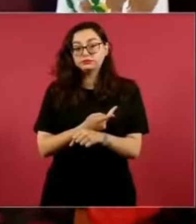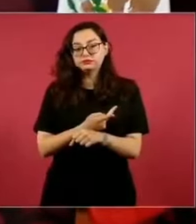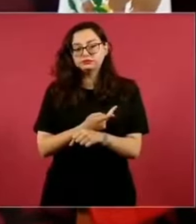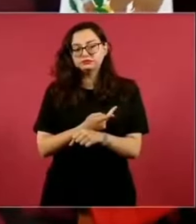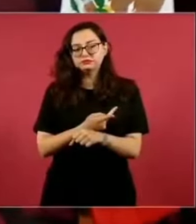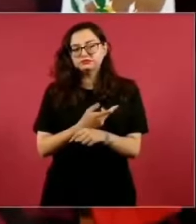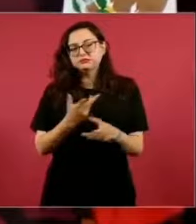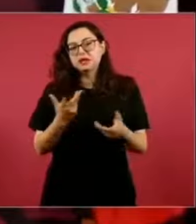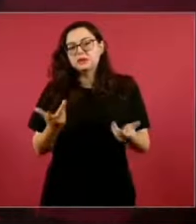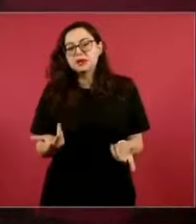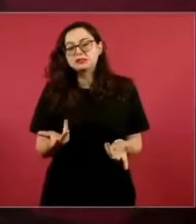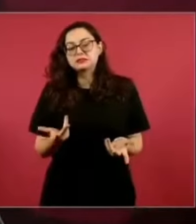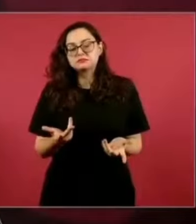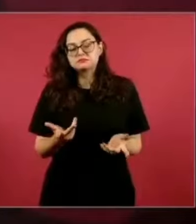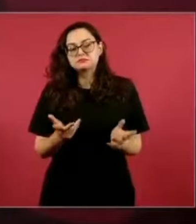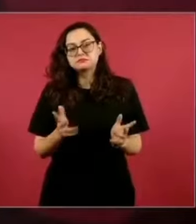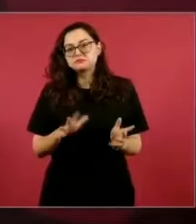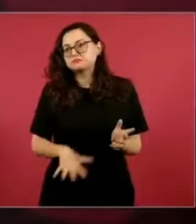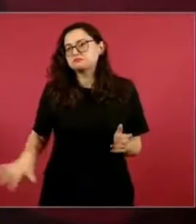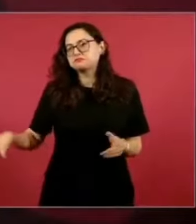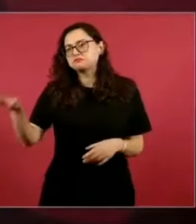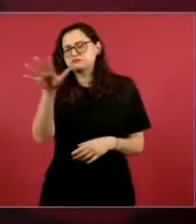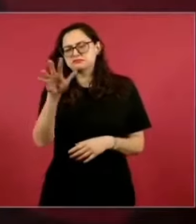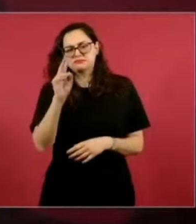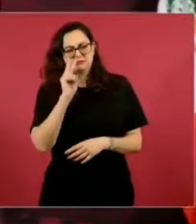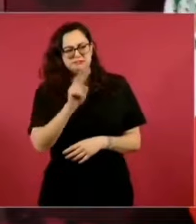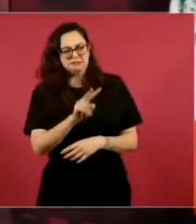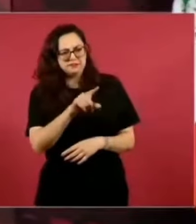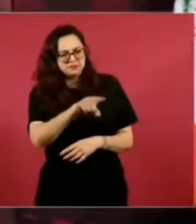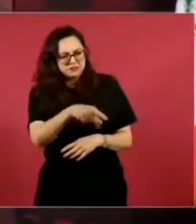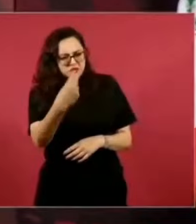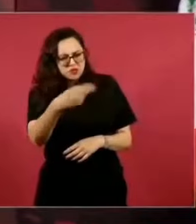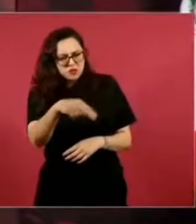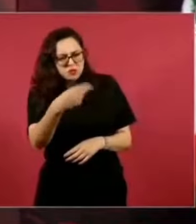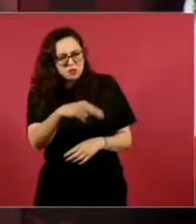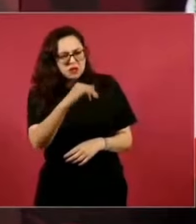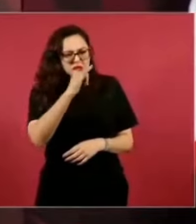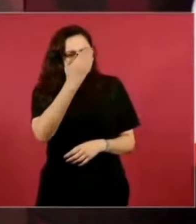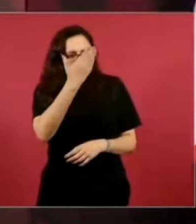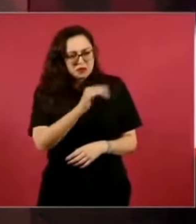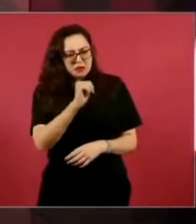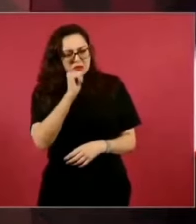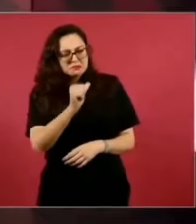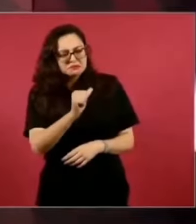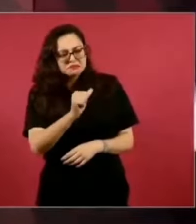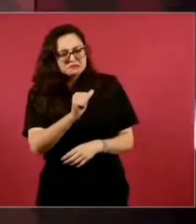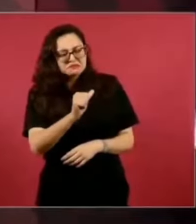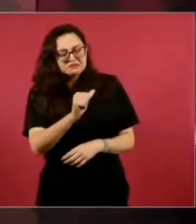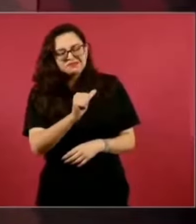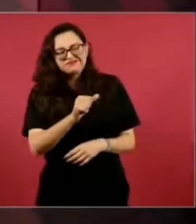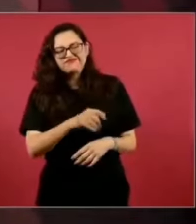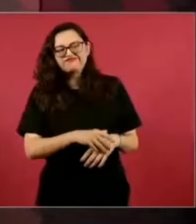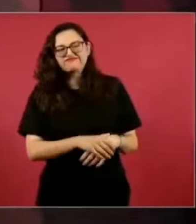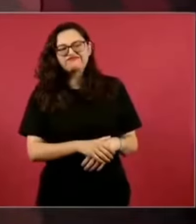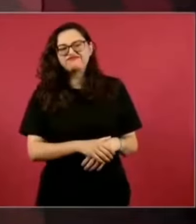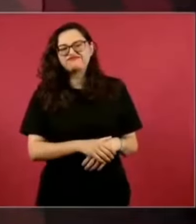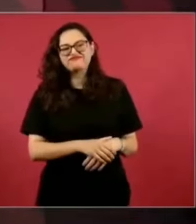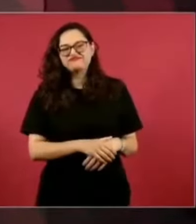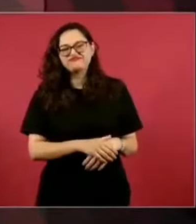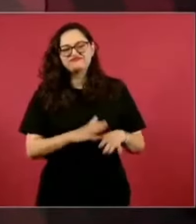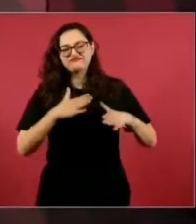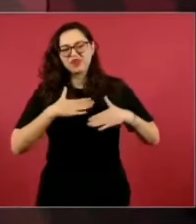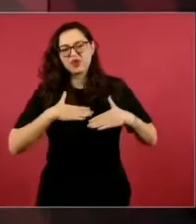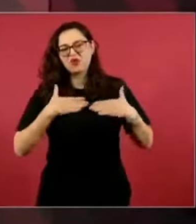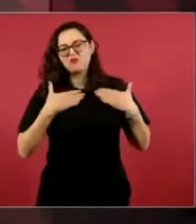en un país libre, democrático,